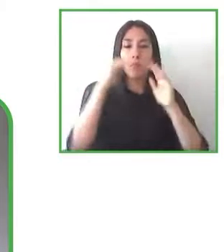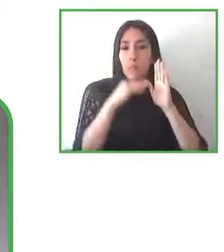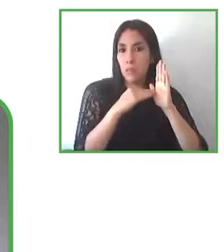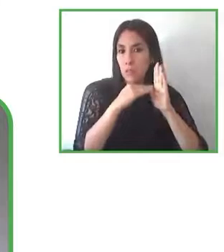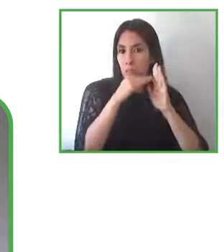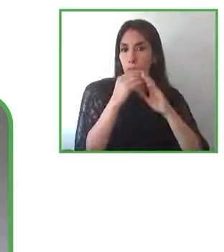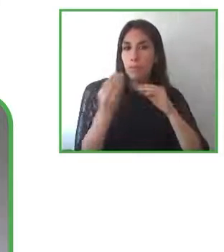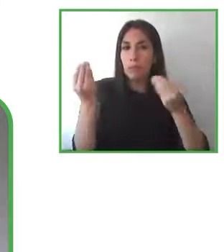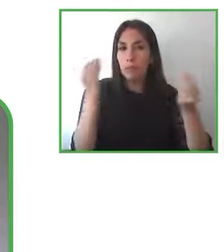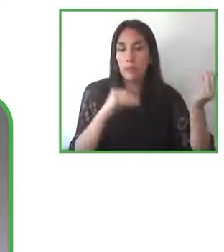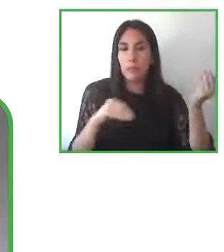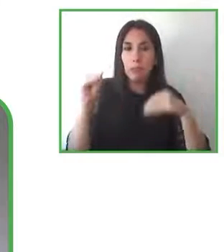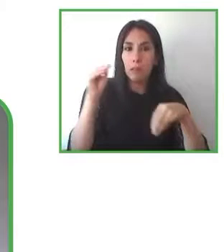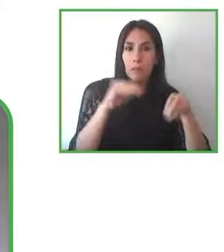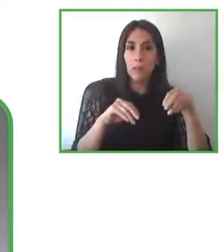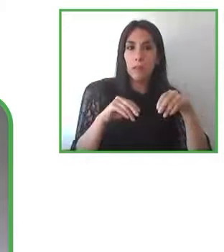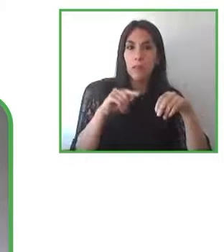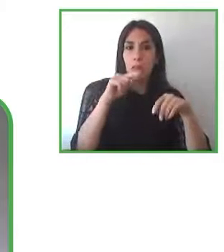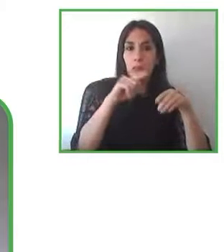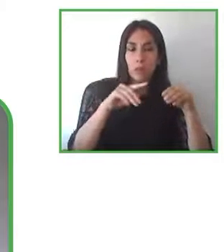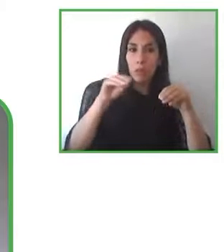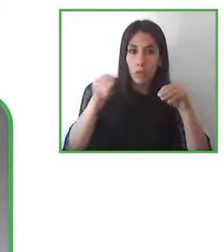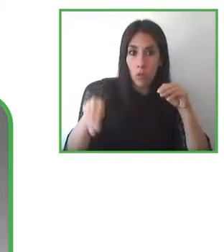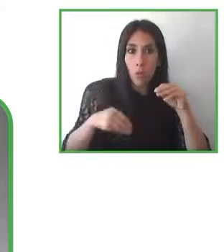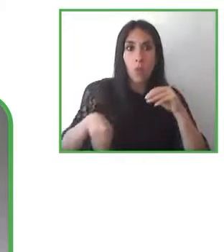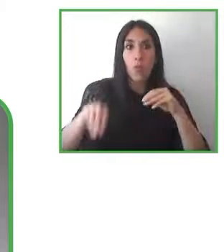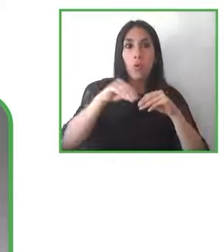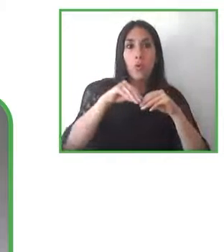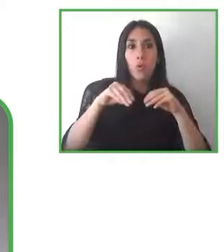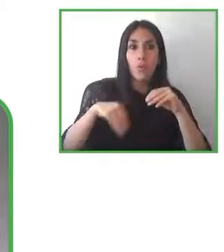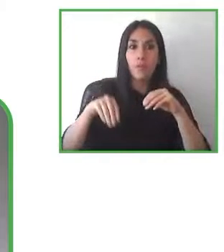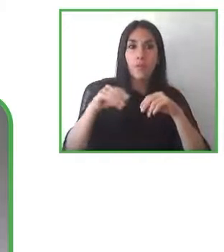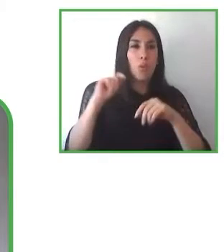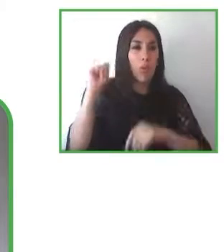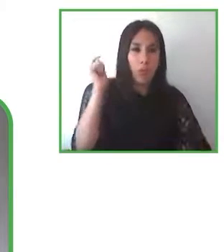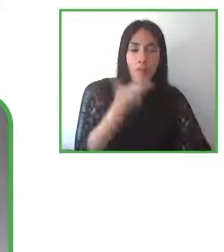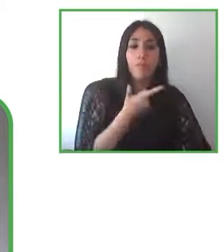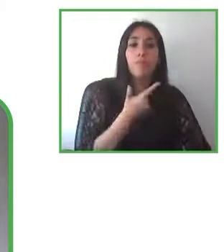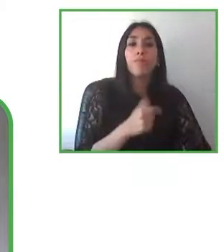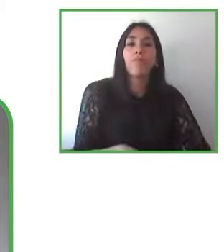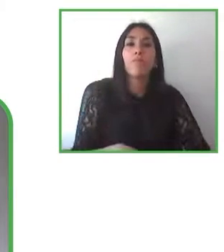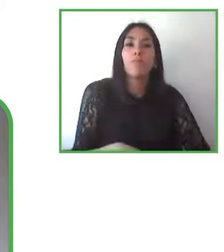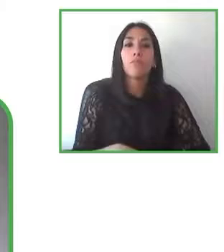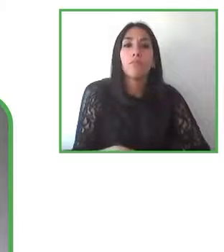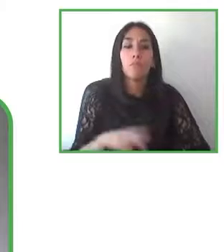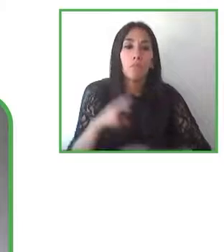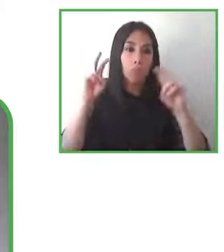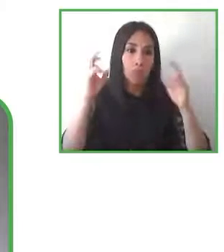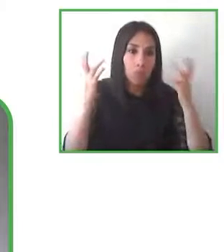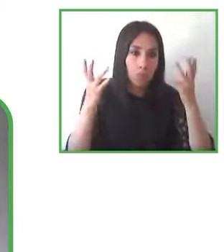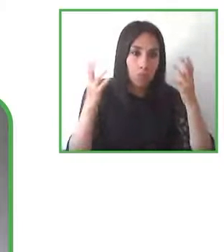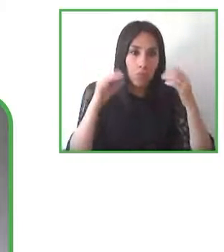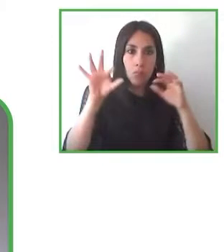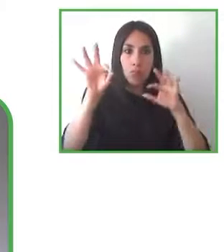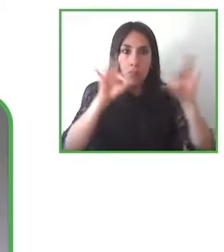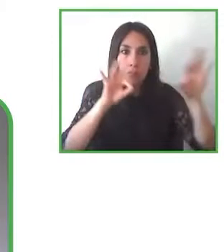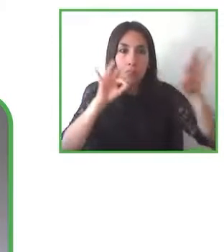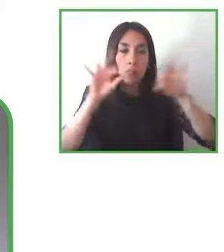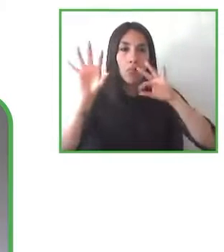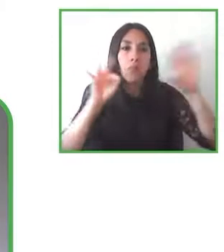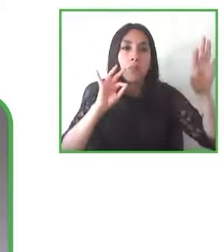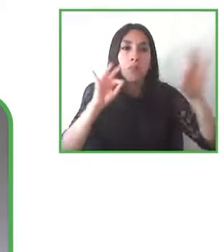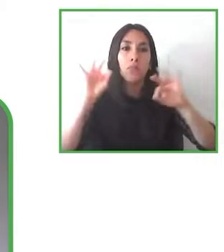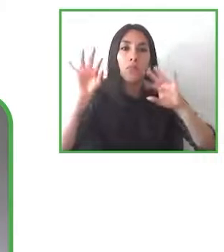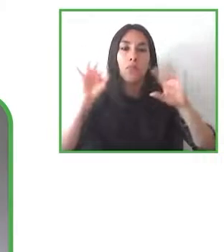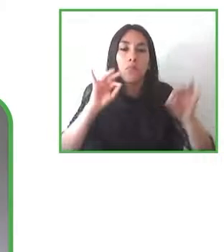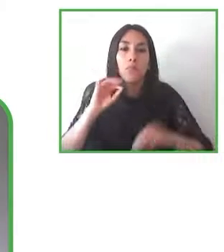temas que vamos recogiendo de la calle se van incorporando como temas también para mantenerlas actualizadas